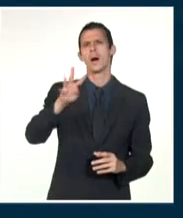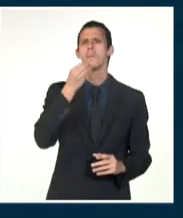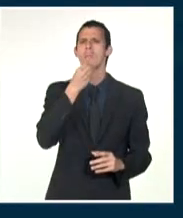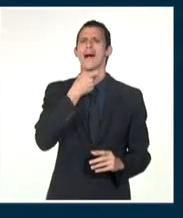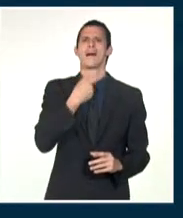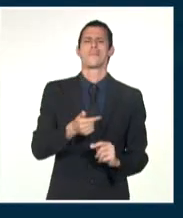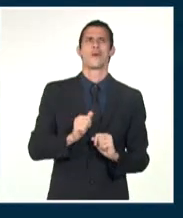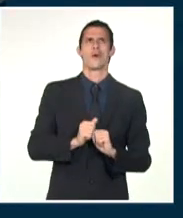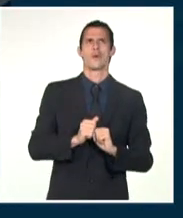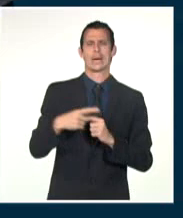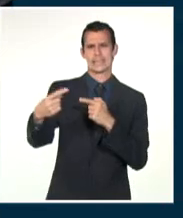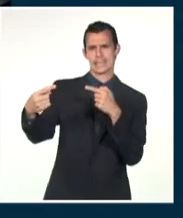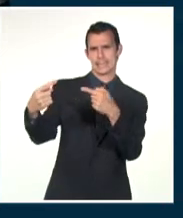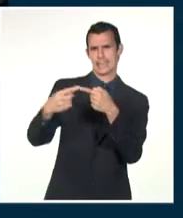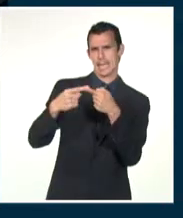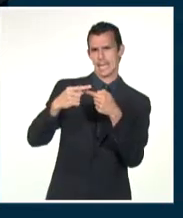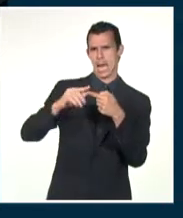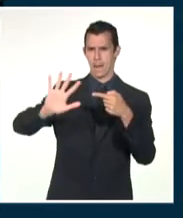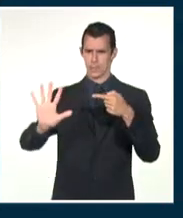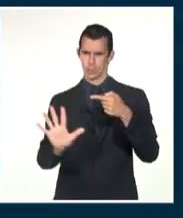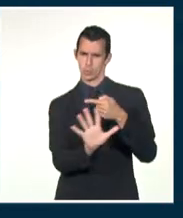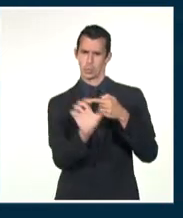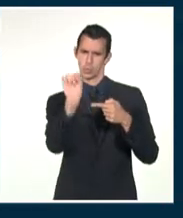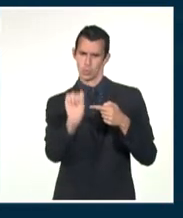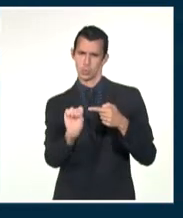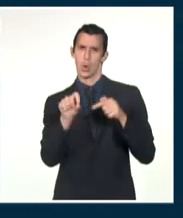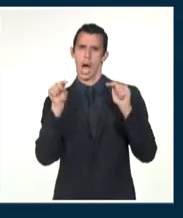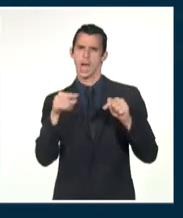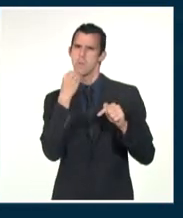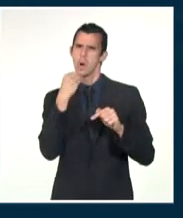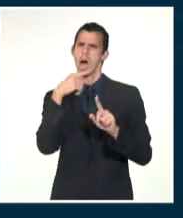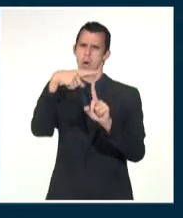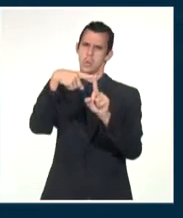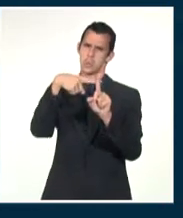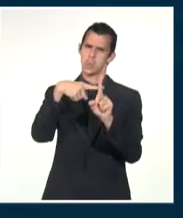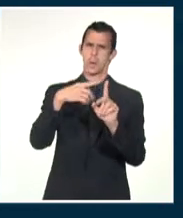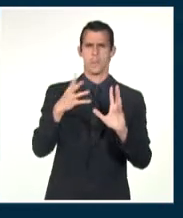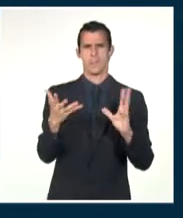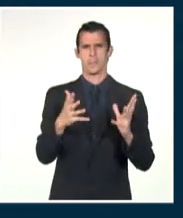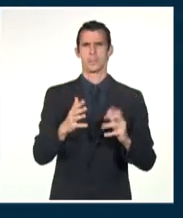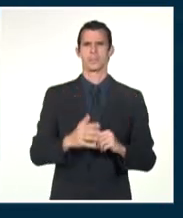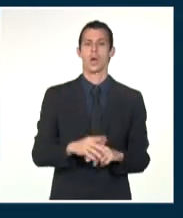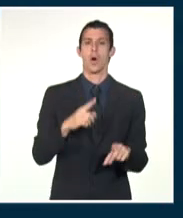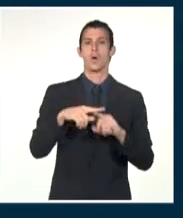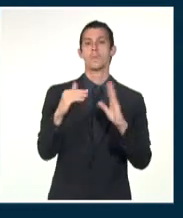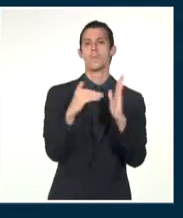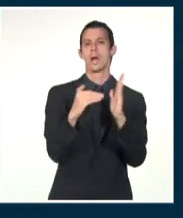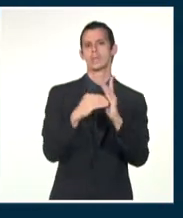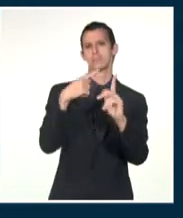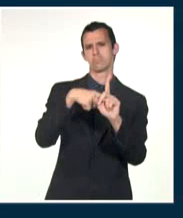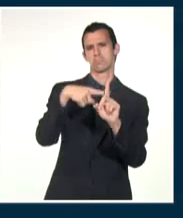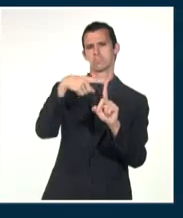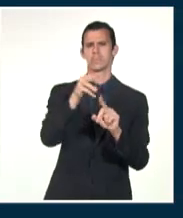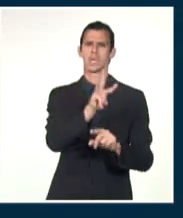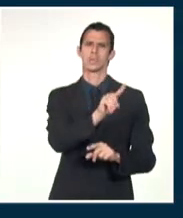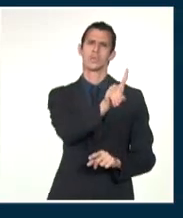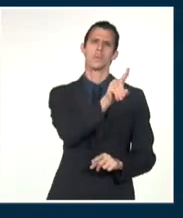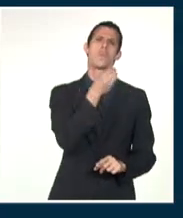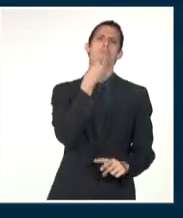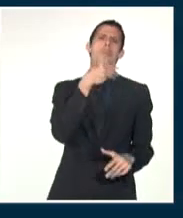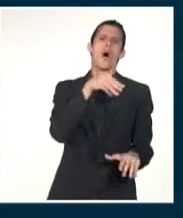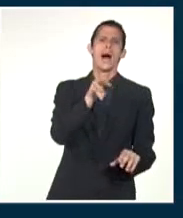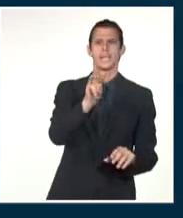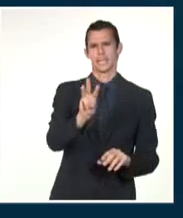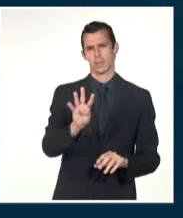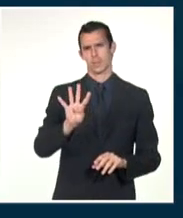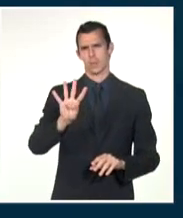localidades del interior y el día será cálido con temperaturas máximas en la tarde de 31 y hasta 34 grados